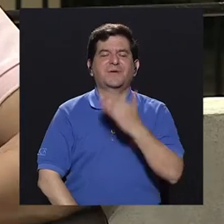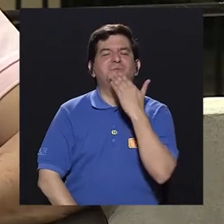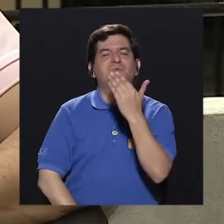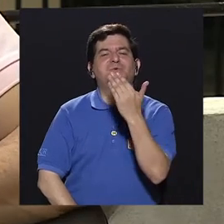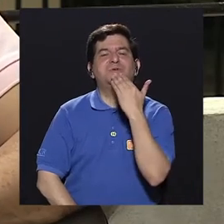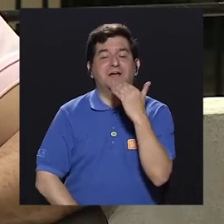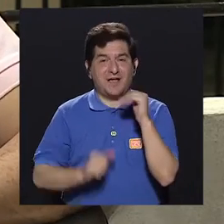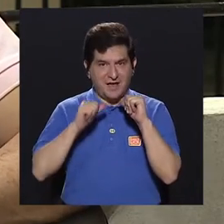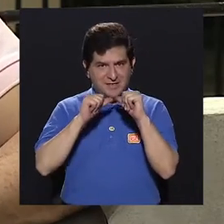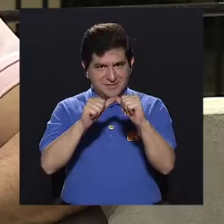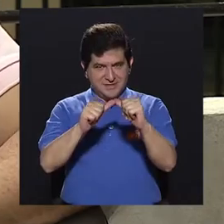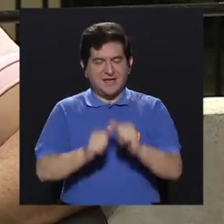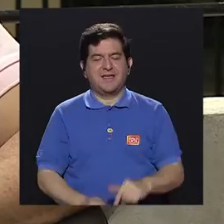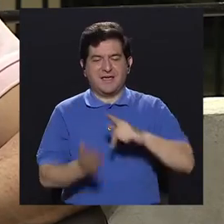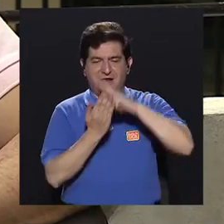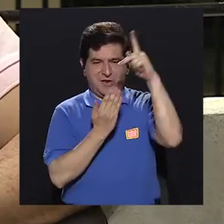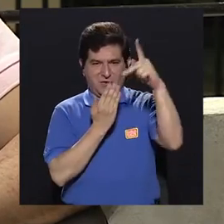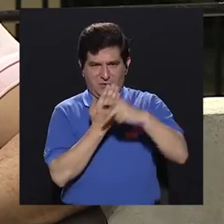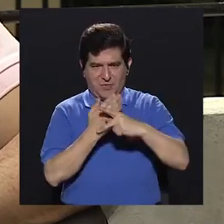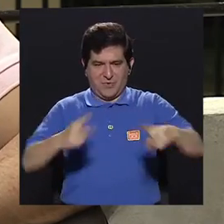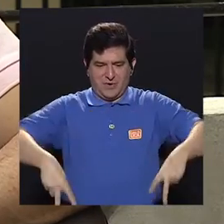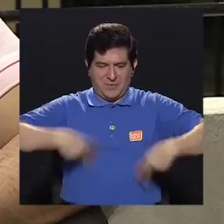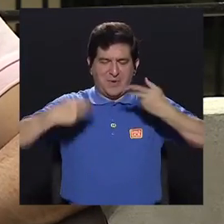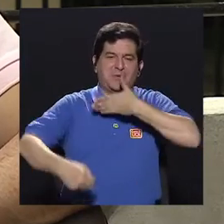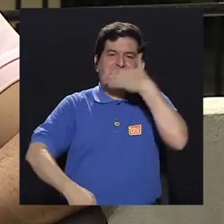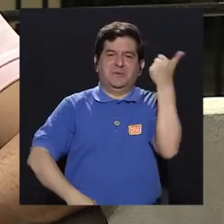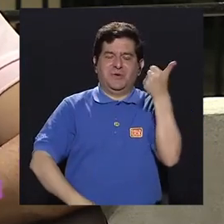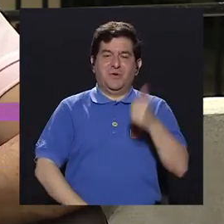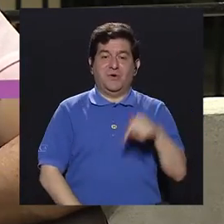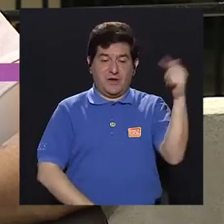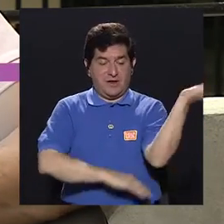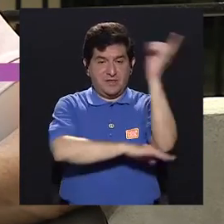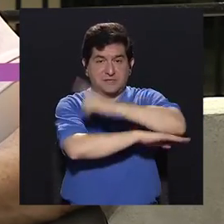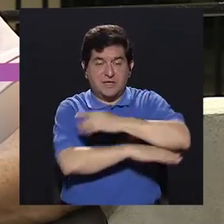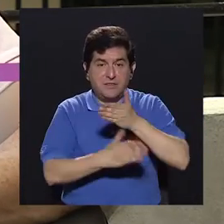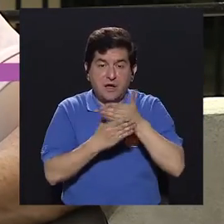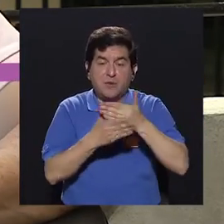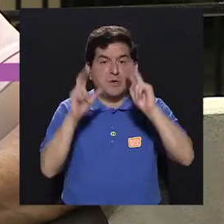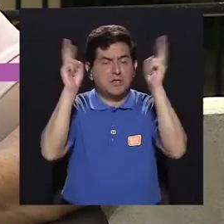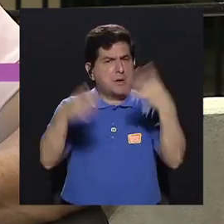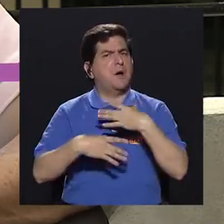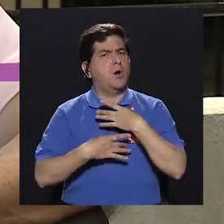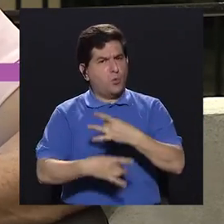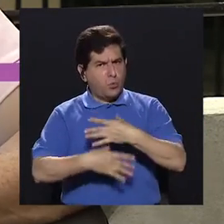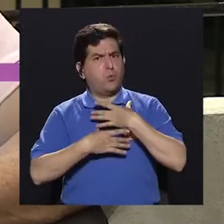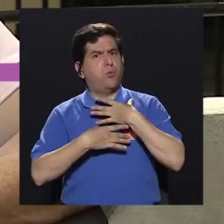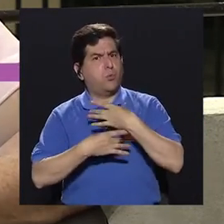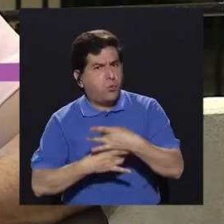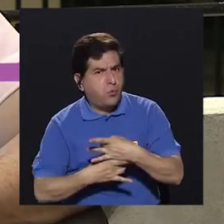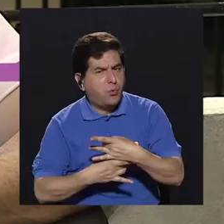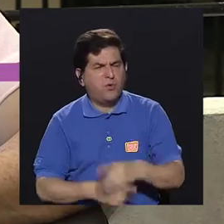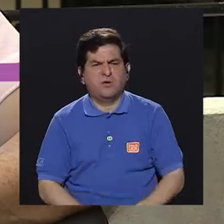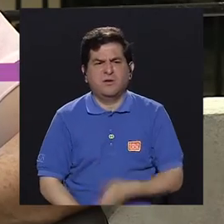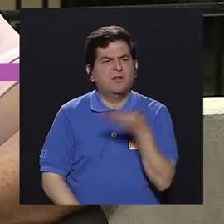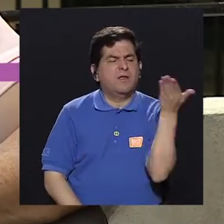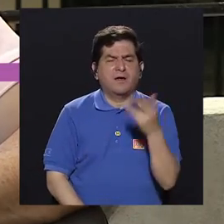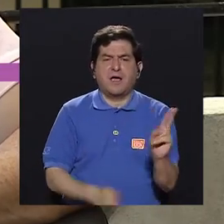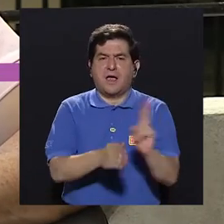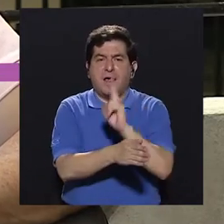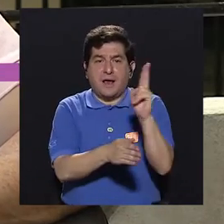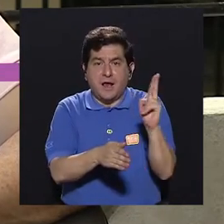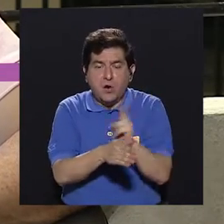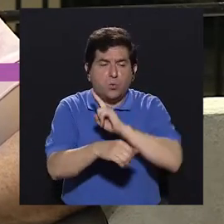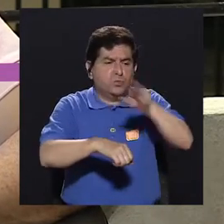Muchísimas gracias por continuar con su telerevista Vivirmejor. El día de hoy compartiendo un tema interesantísimo y es acerca del